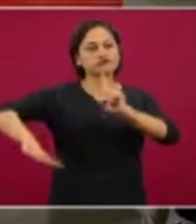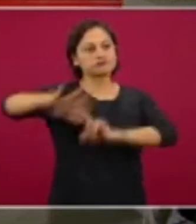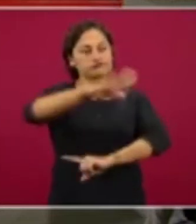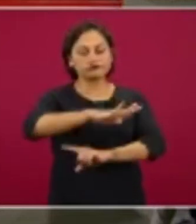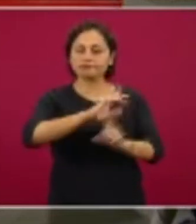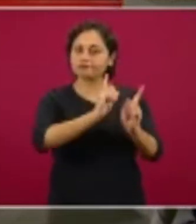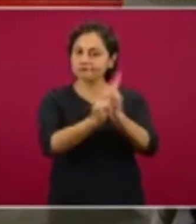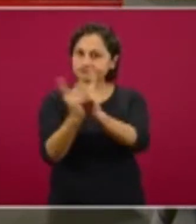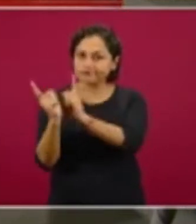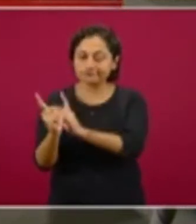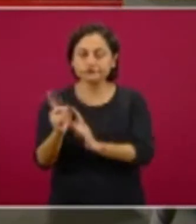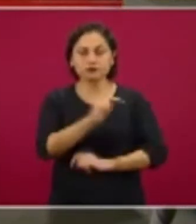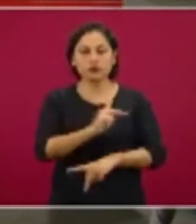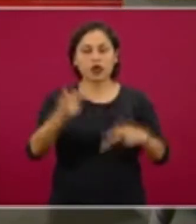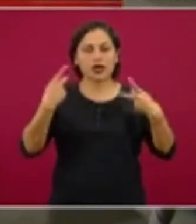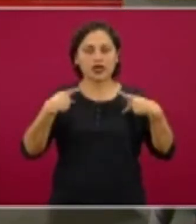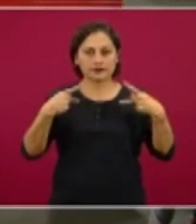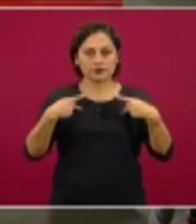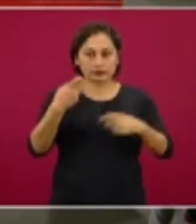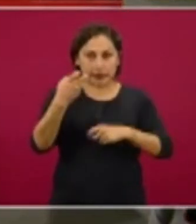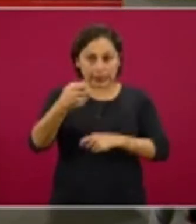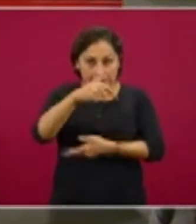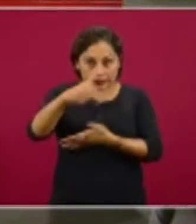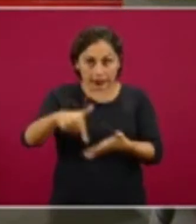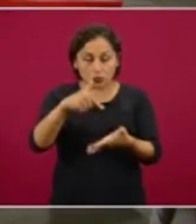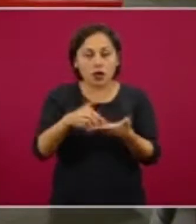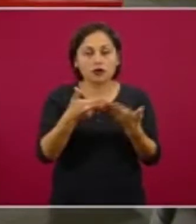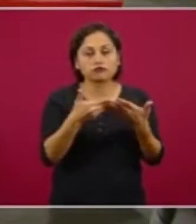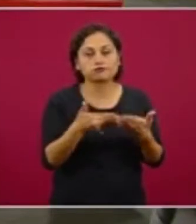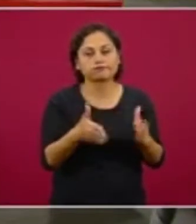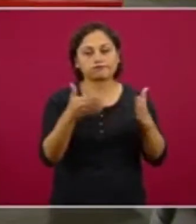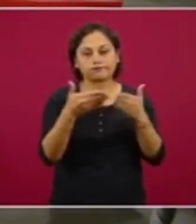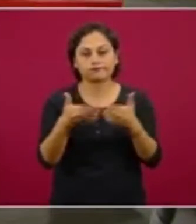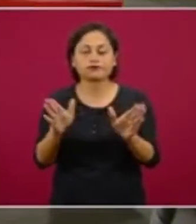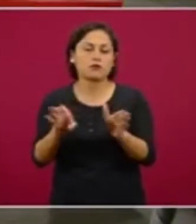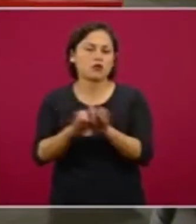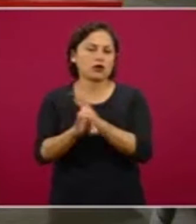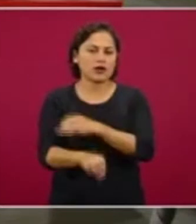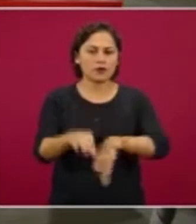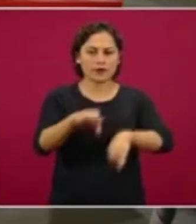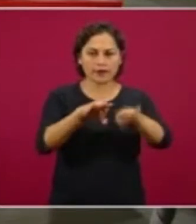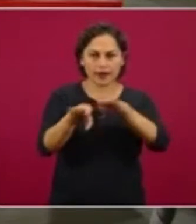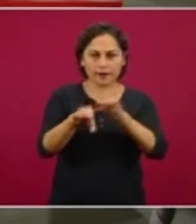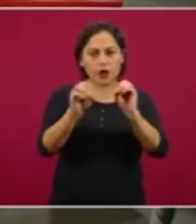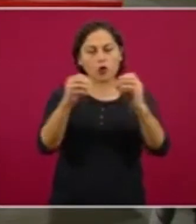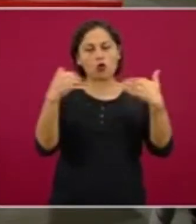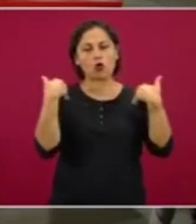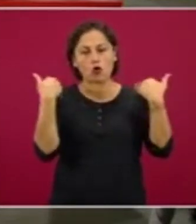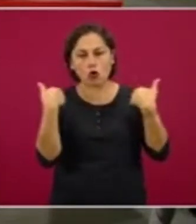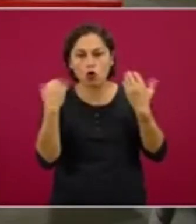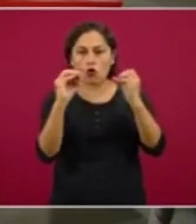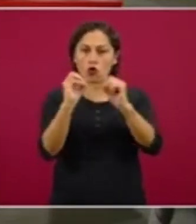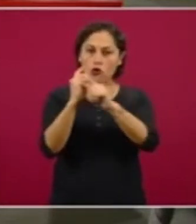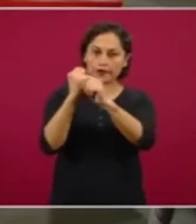Ya suman 75.439 defunciones confirmadas en México por coronavirus y 715